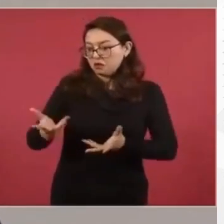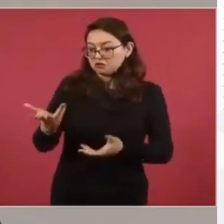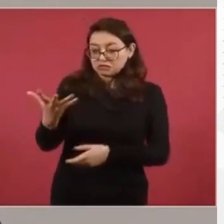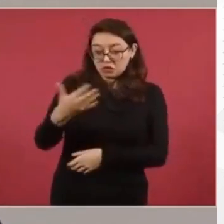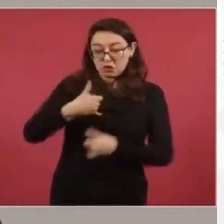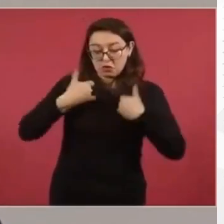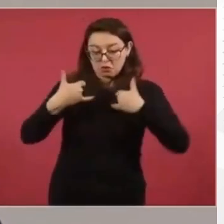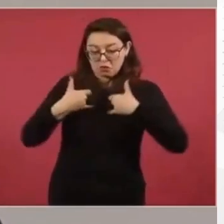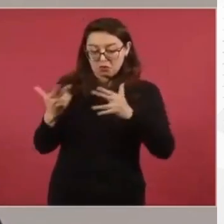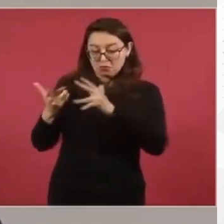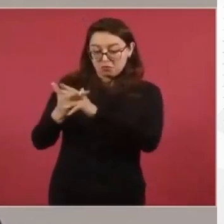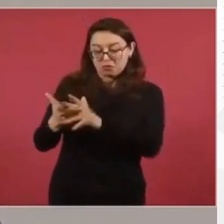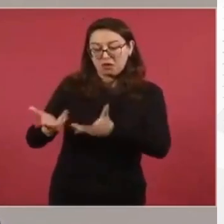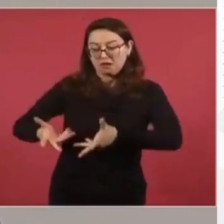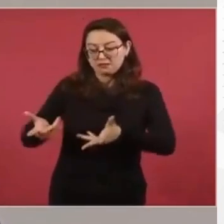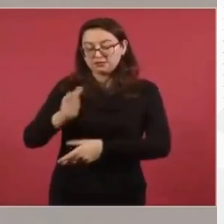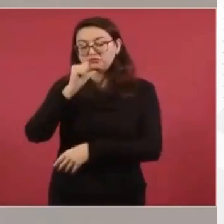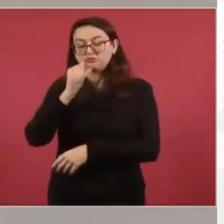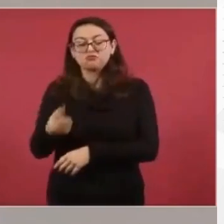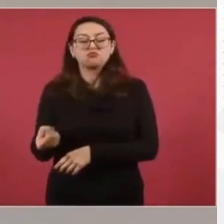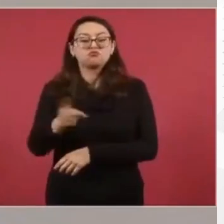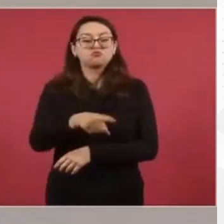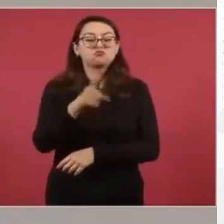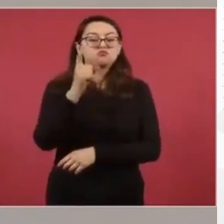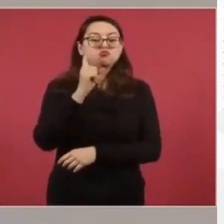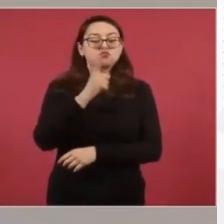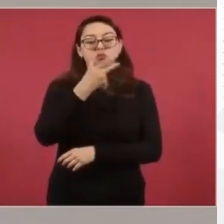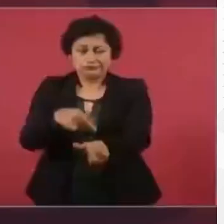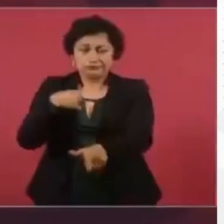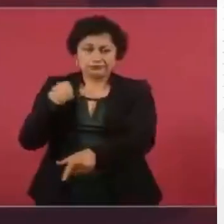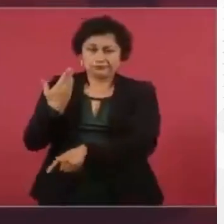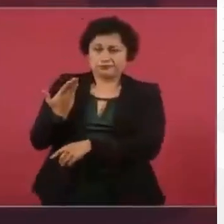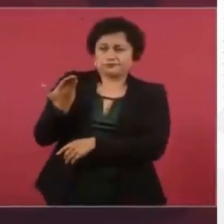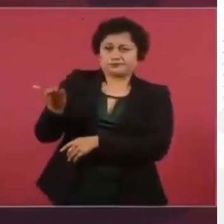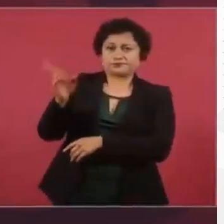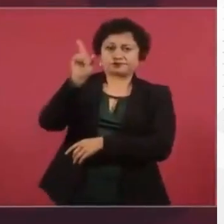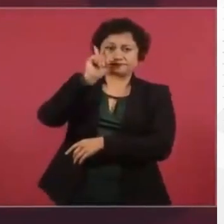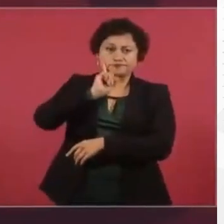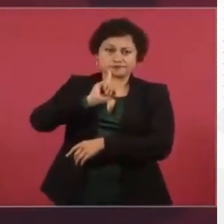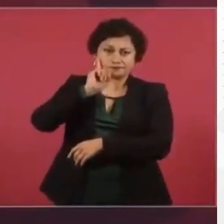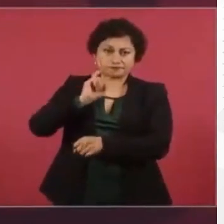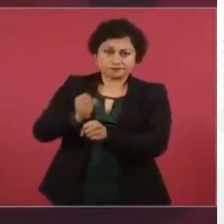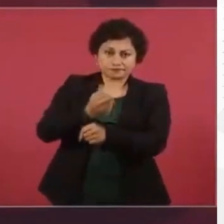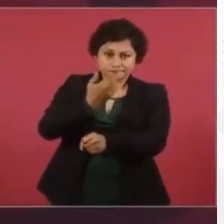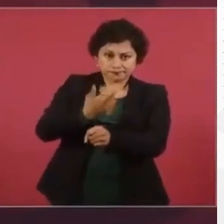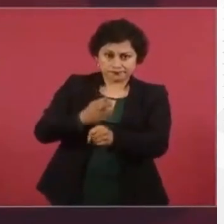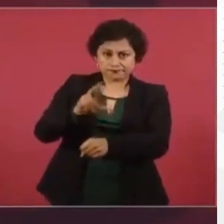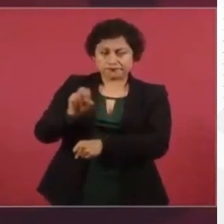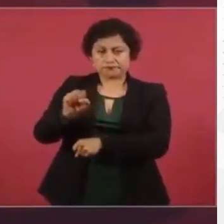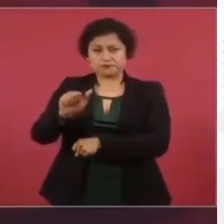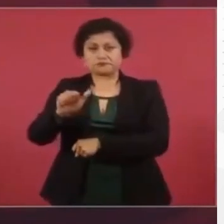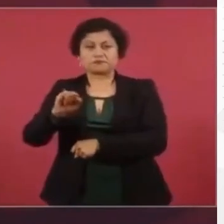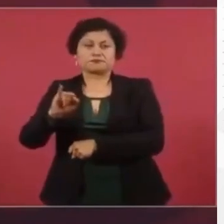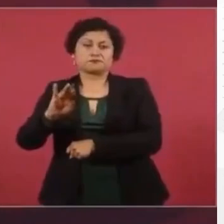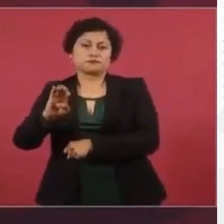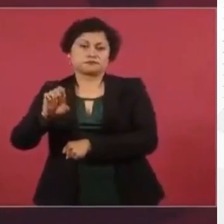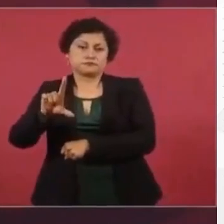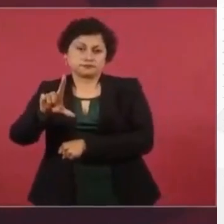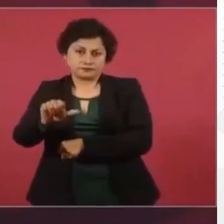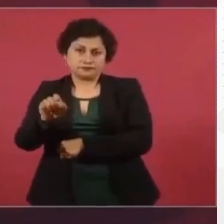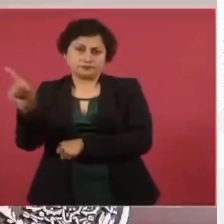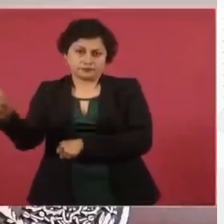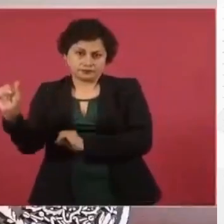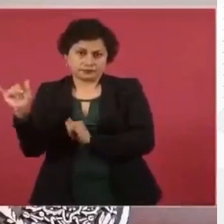asesinato del activista ambientalista Higinio… Contigo ya expusiste